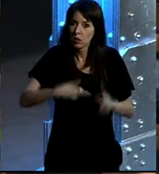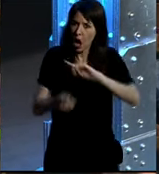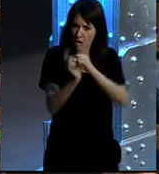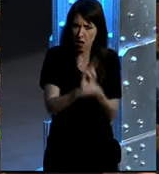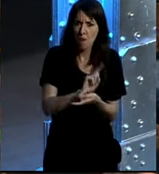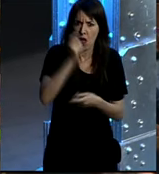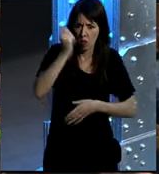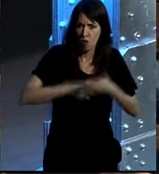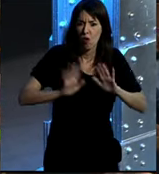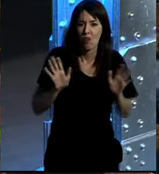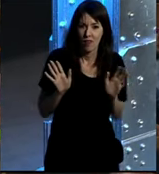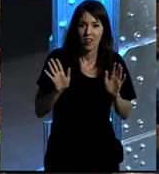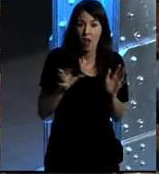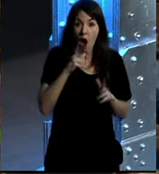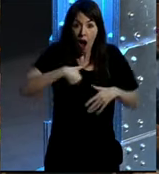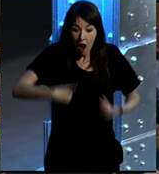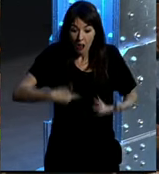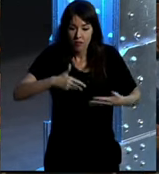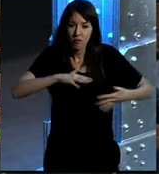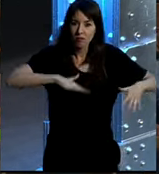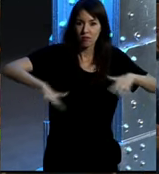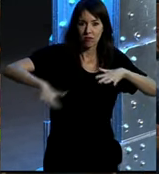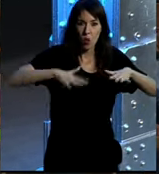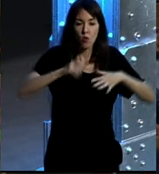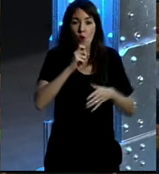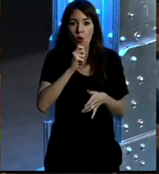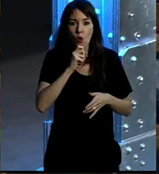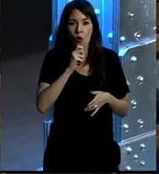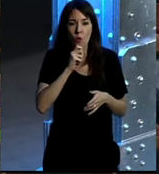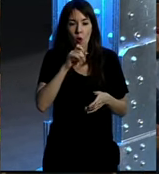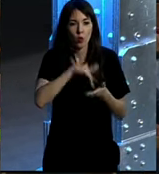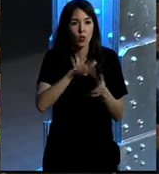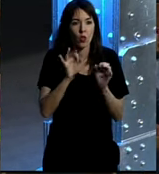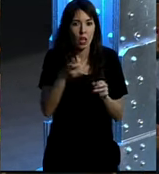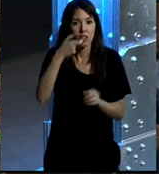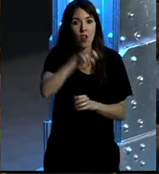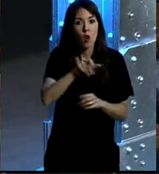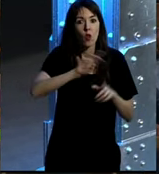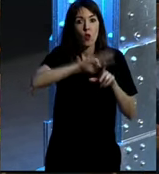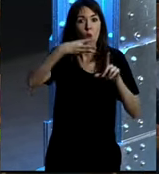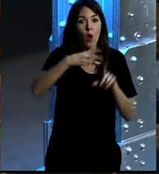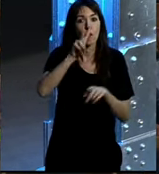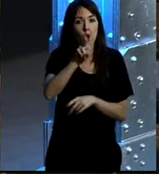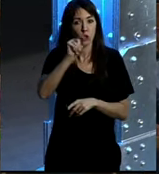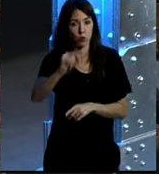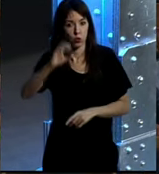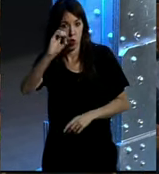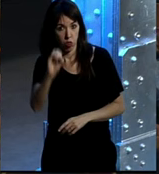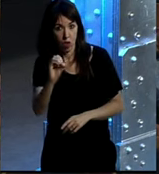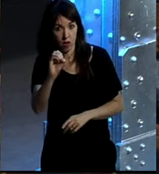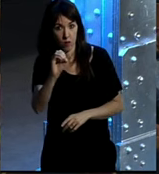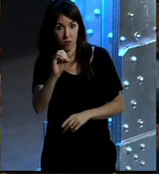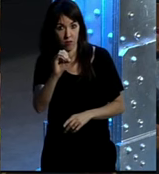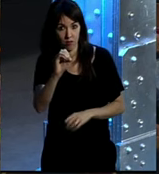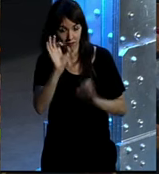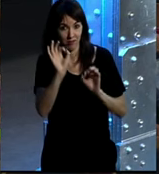radicalmente y hoy en día nos estamos moviendo en lo que se ha dado en denominar web 2.0, en donde,